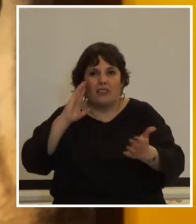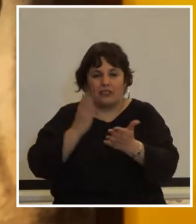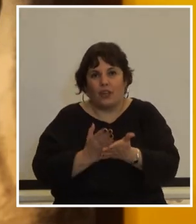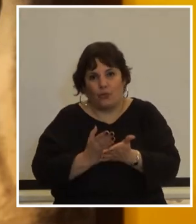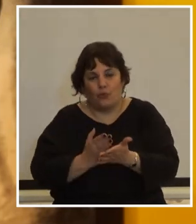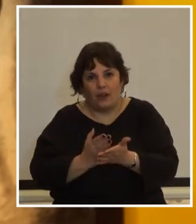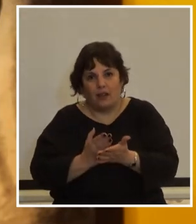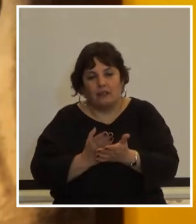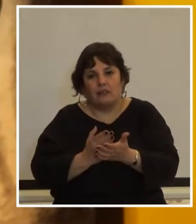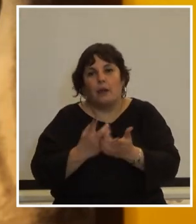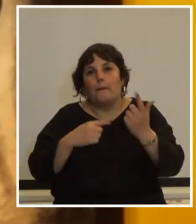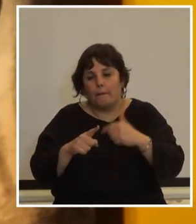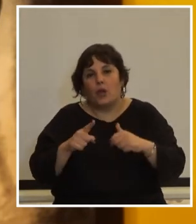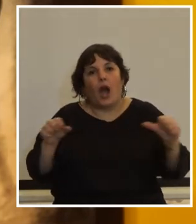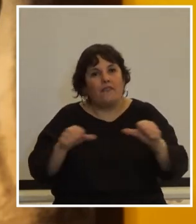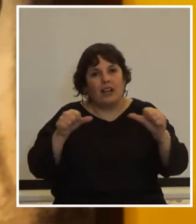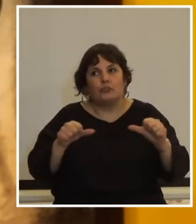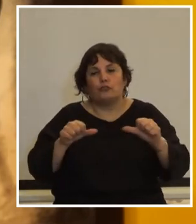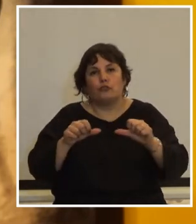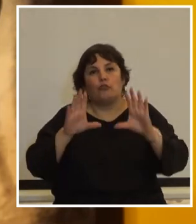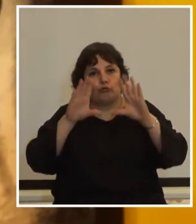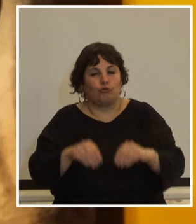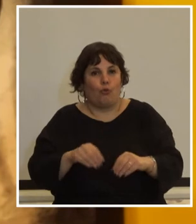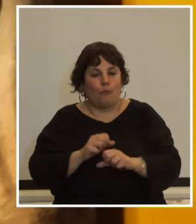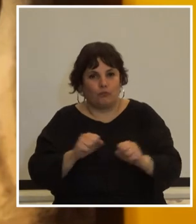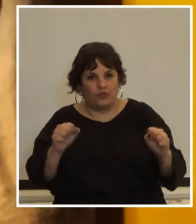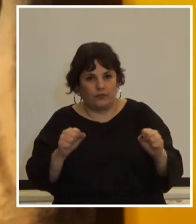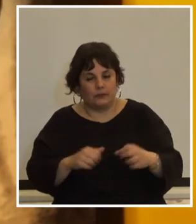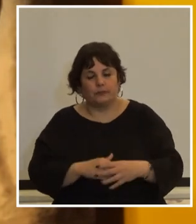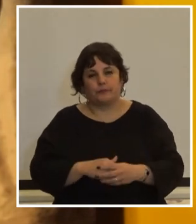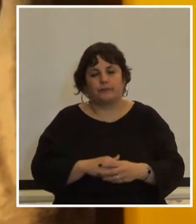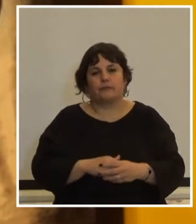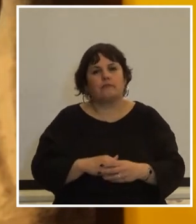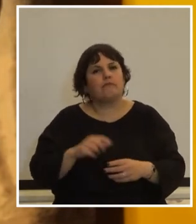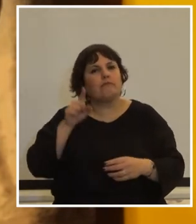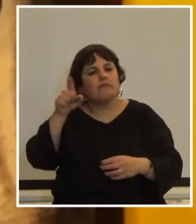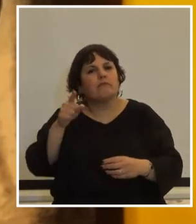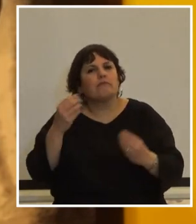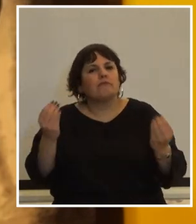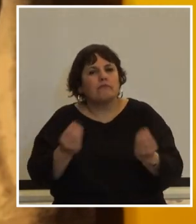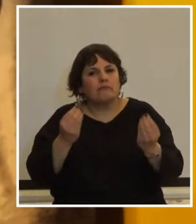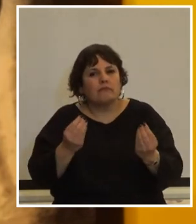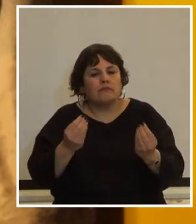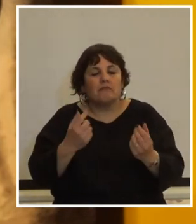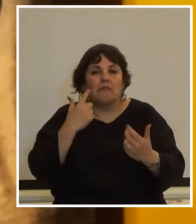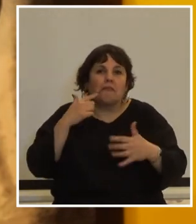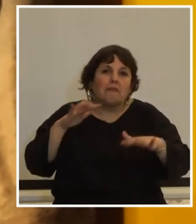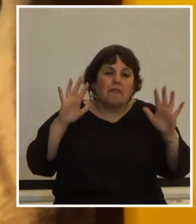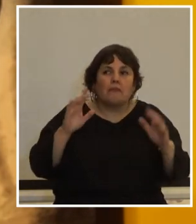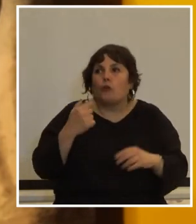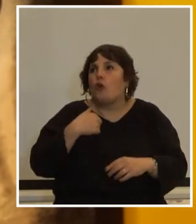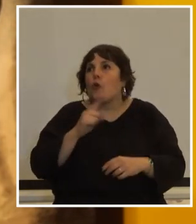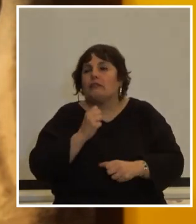y que habían hecho todo lo posible aquel que de repente no era